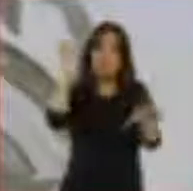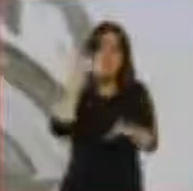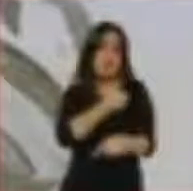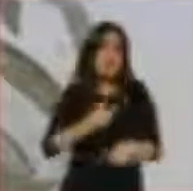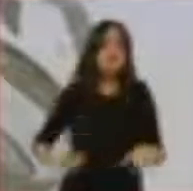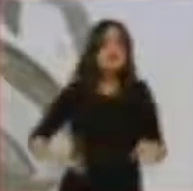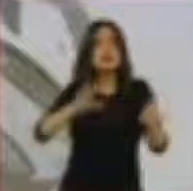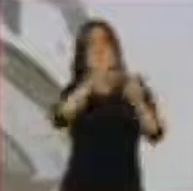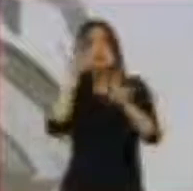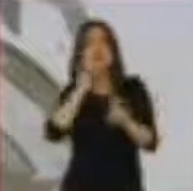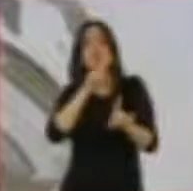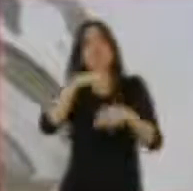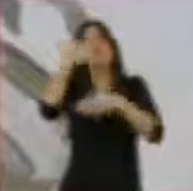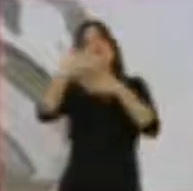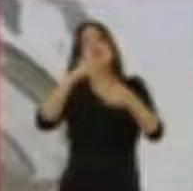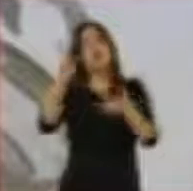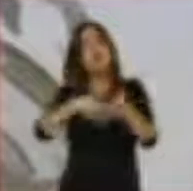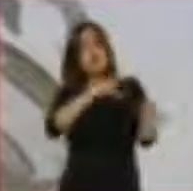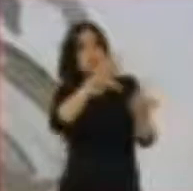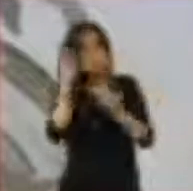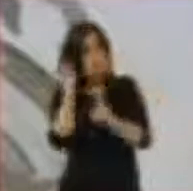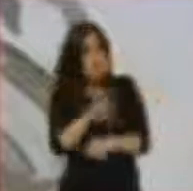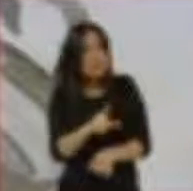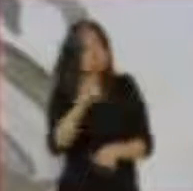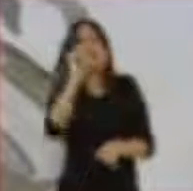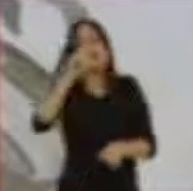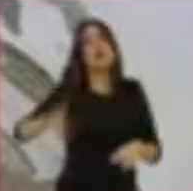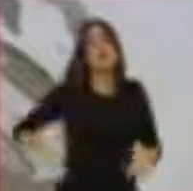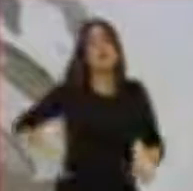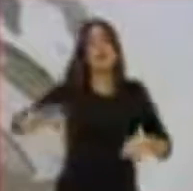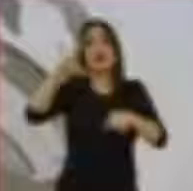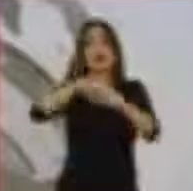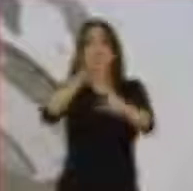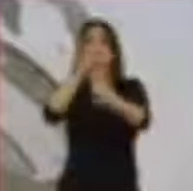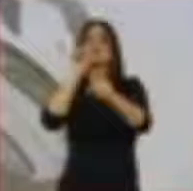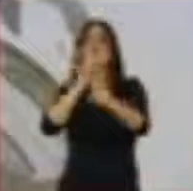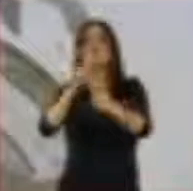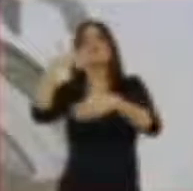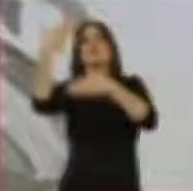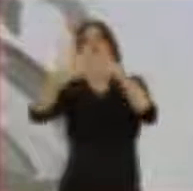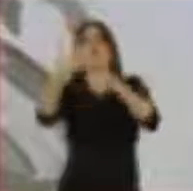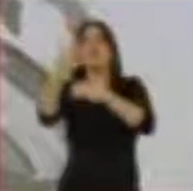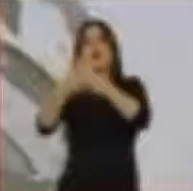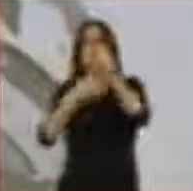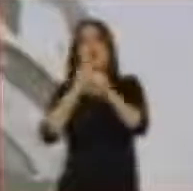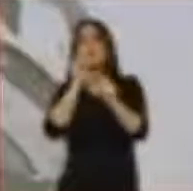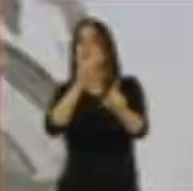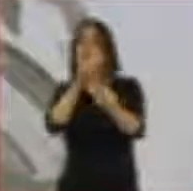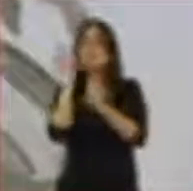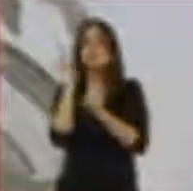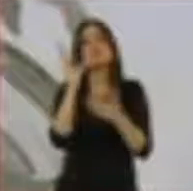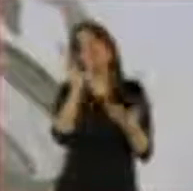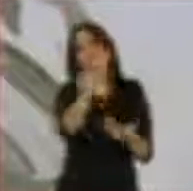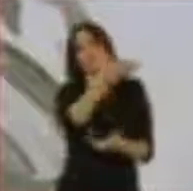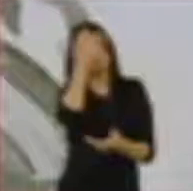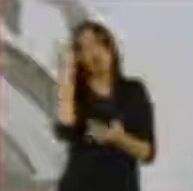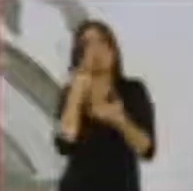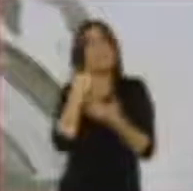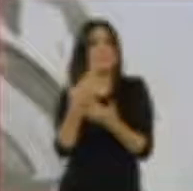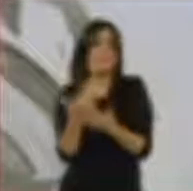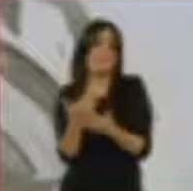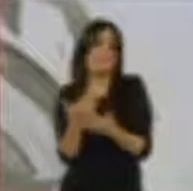presidencial o una reelección de gobernador, que es a donde te llevaría esta estos cambios. Y además hay que ver también en qué sentido